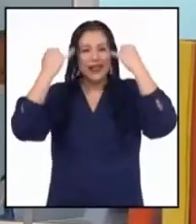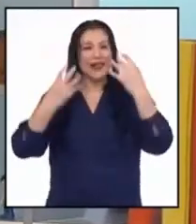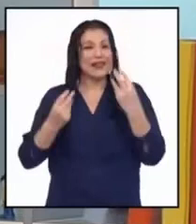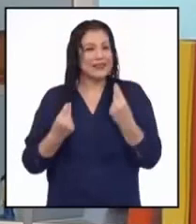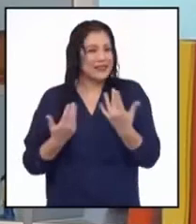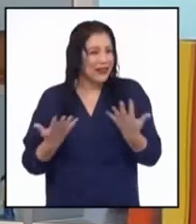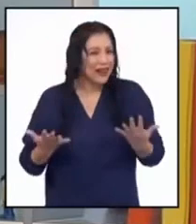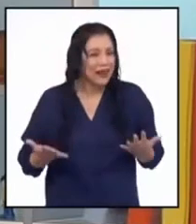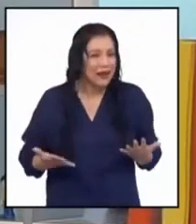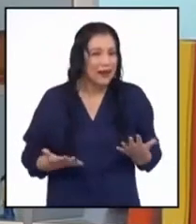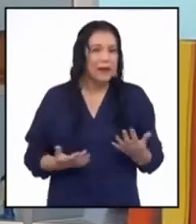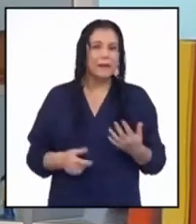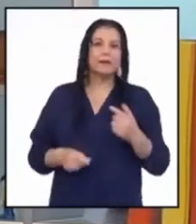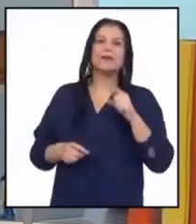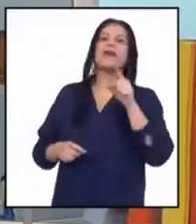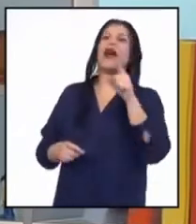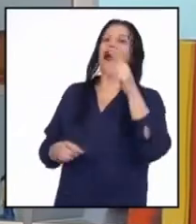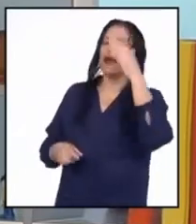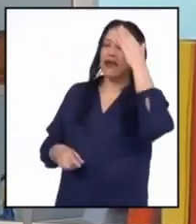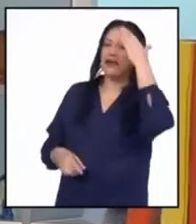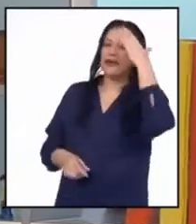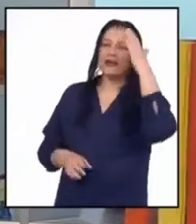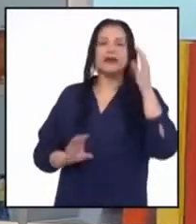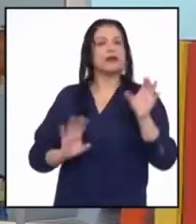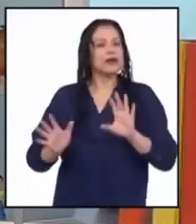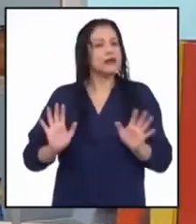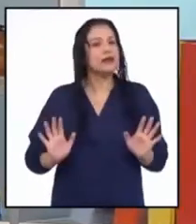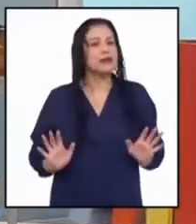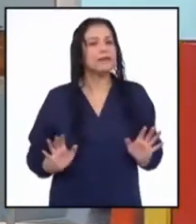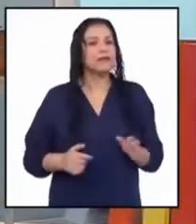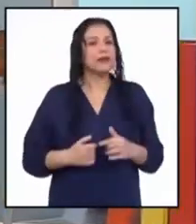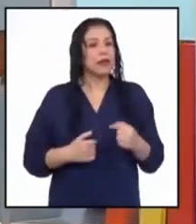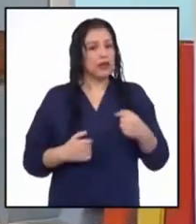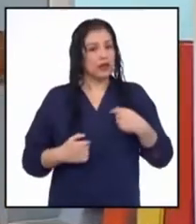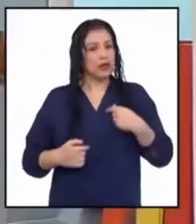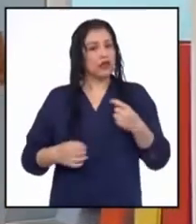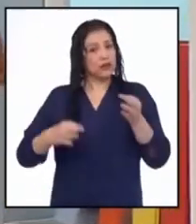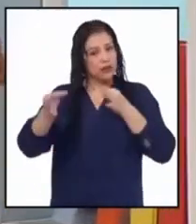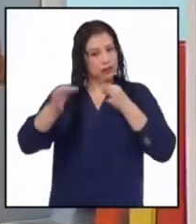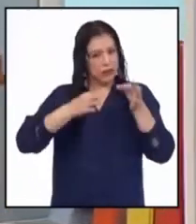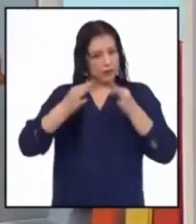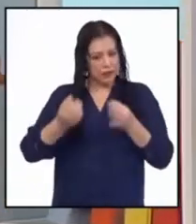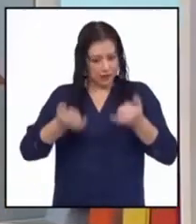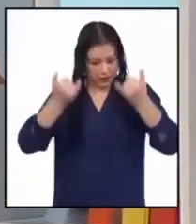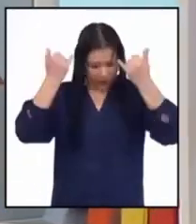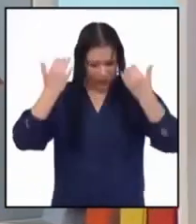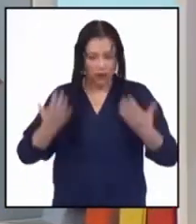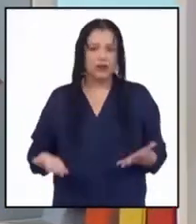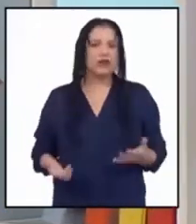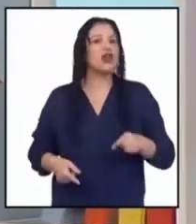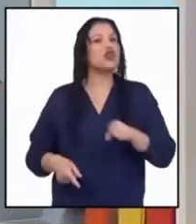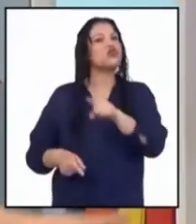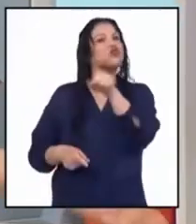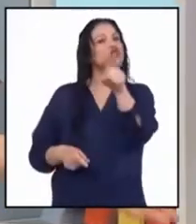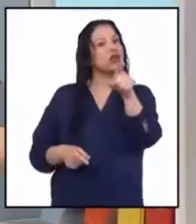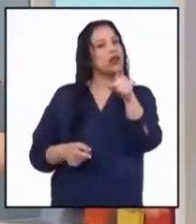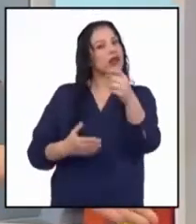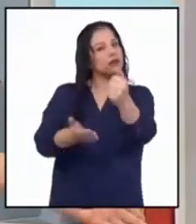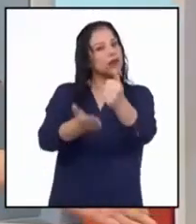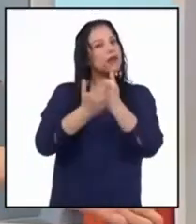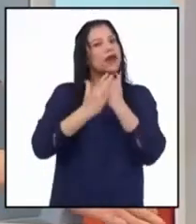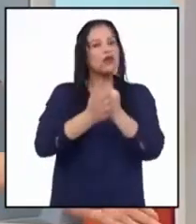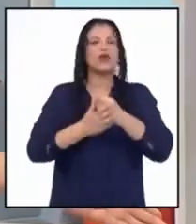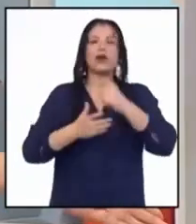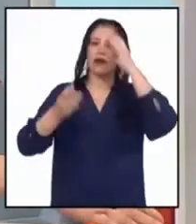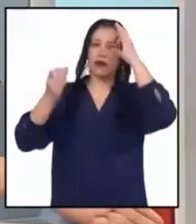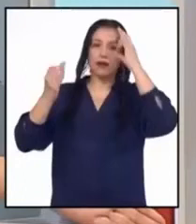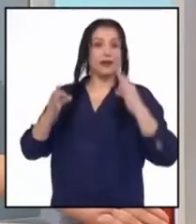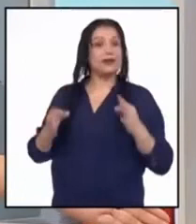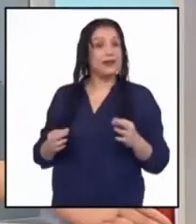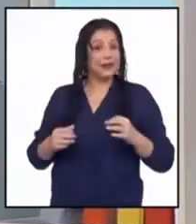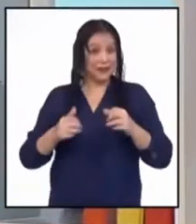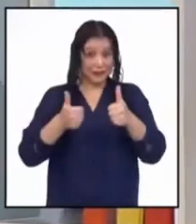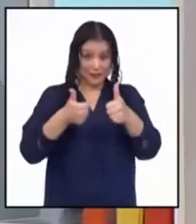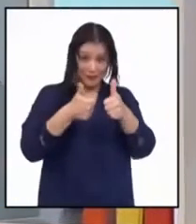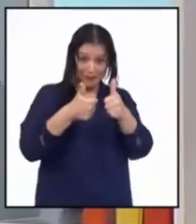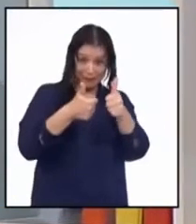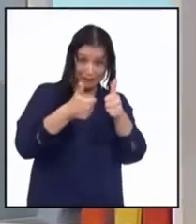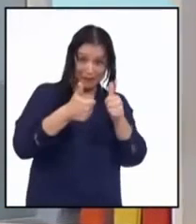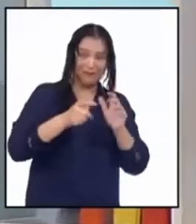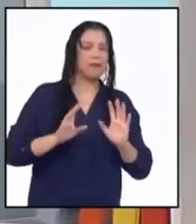ya. Ya sé qué es que voy a hacer y se las voy a exponer aquí y ustedes me van a ayudar a decidir. ¿Les parece?